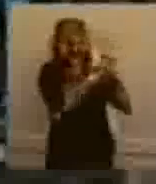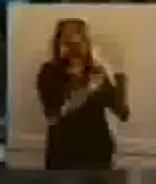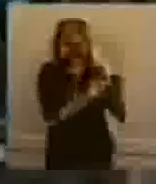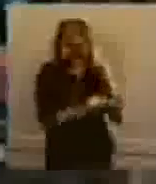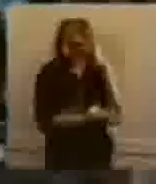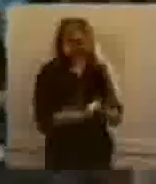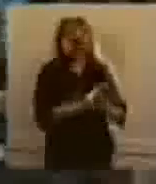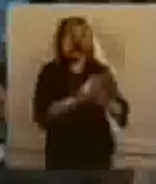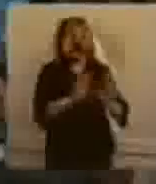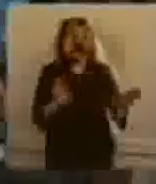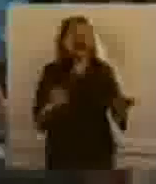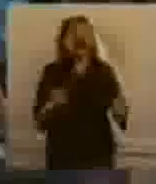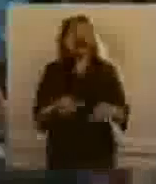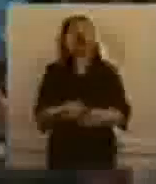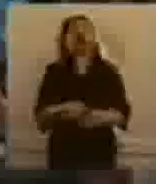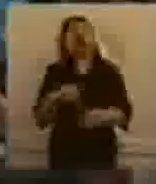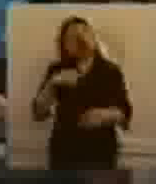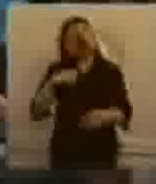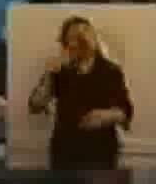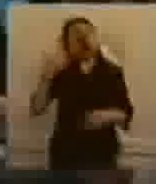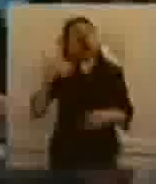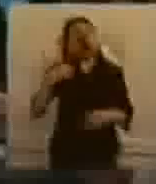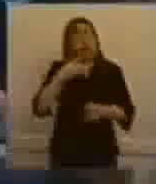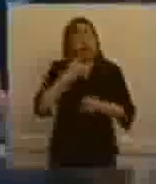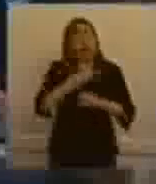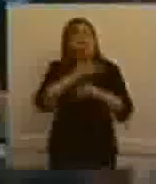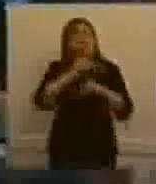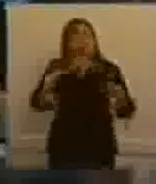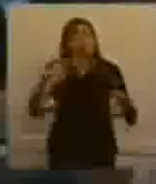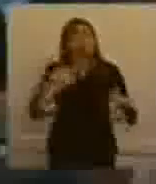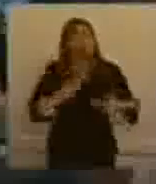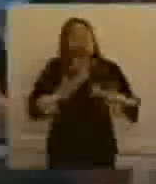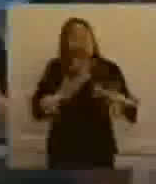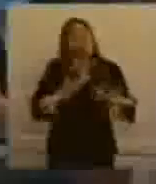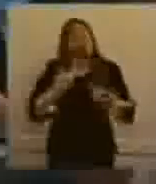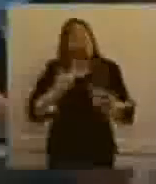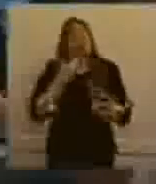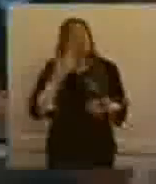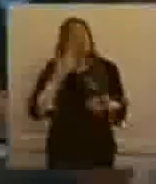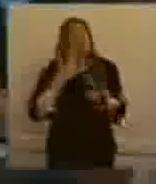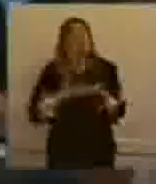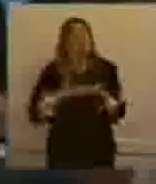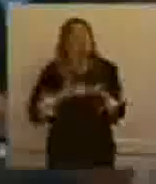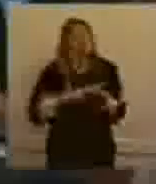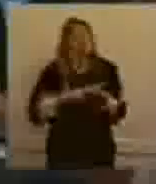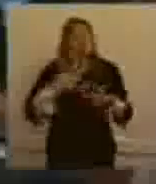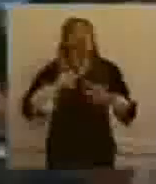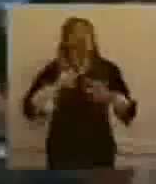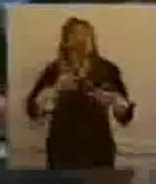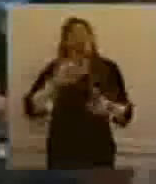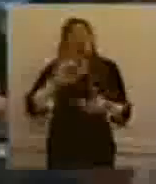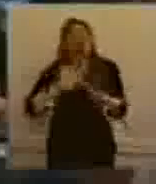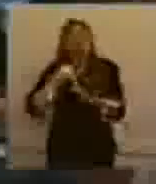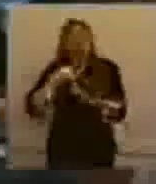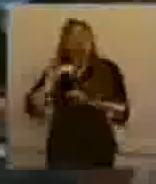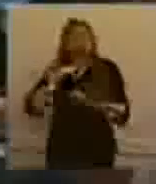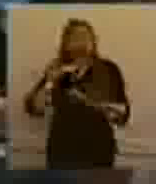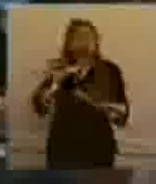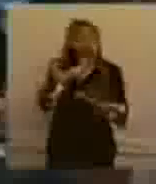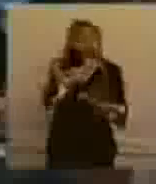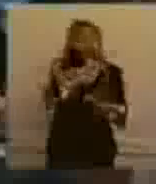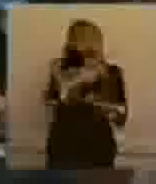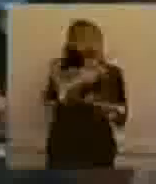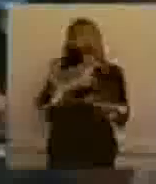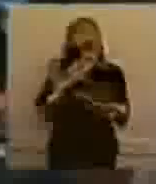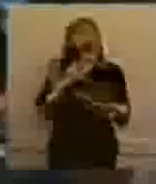aclarar que estos beneficios fiscales se le van a dar a las empresas en tanto y en cuanto no